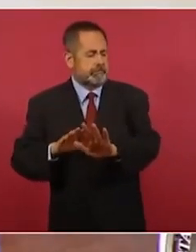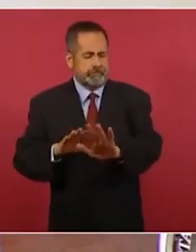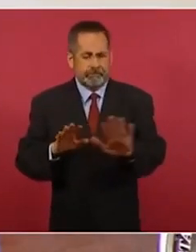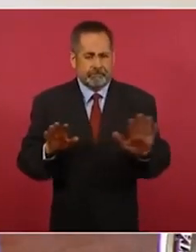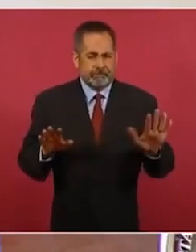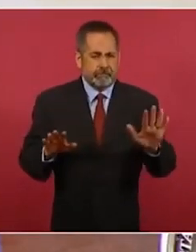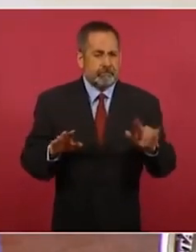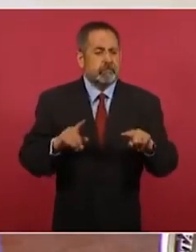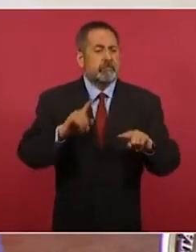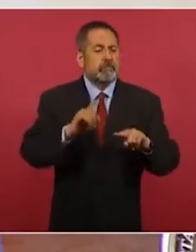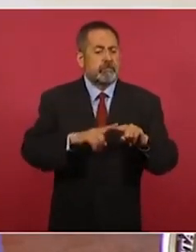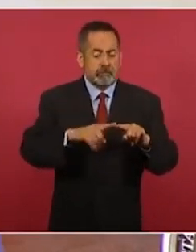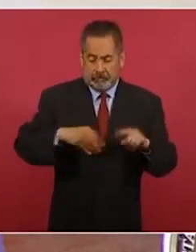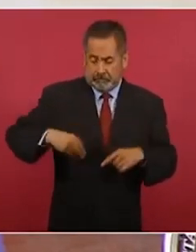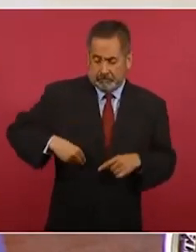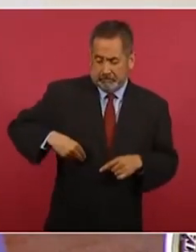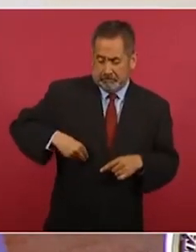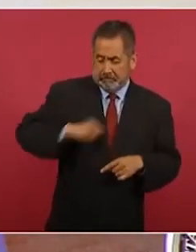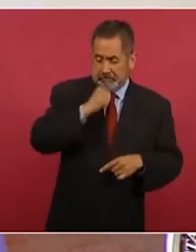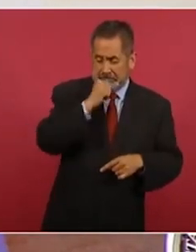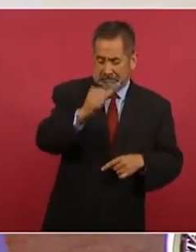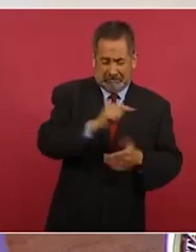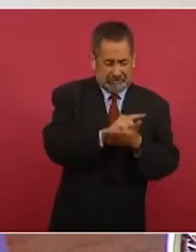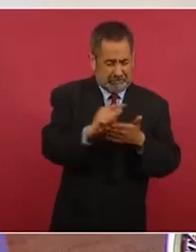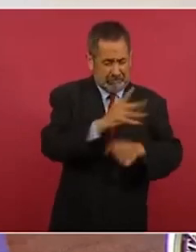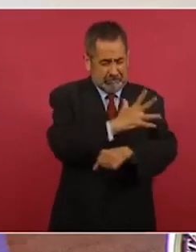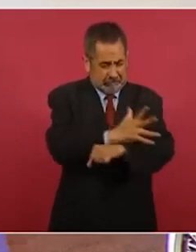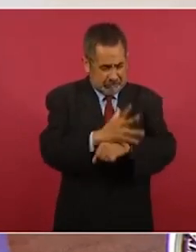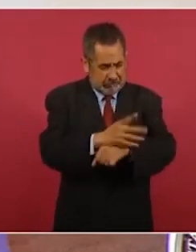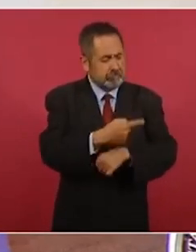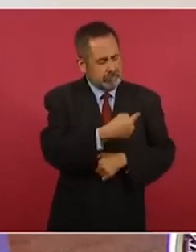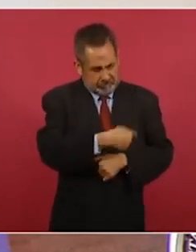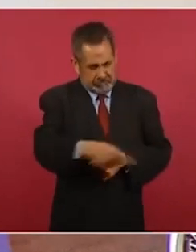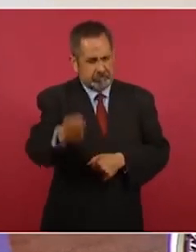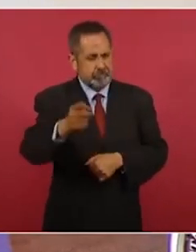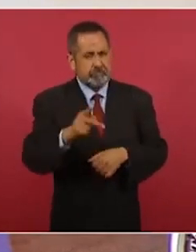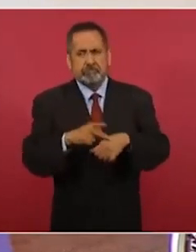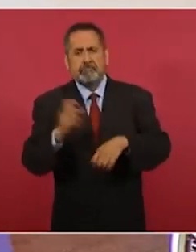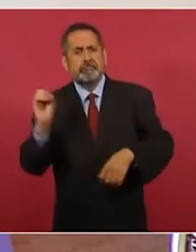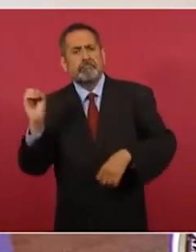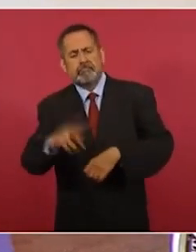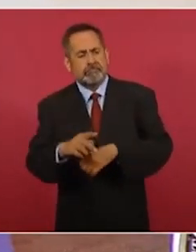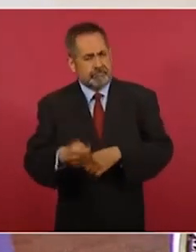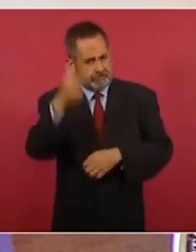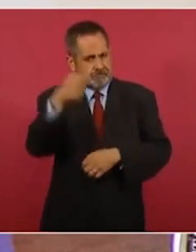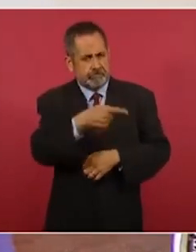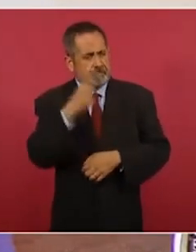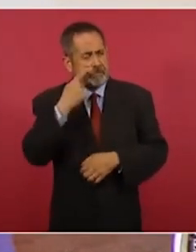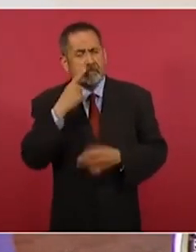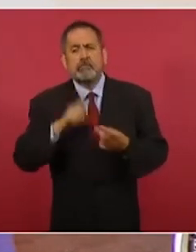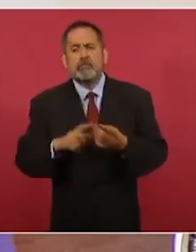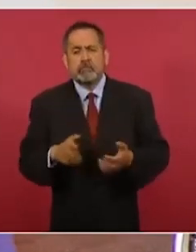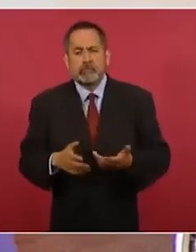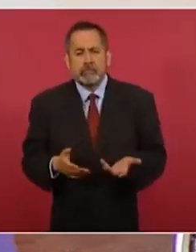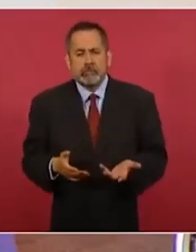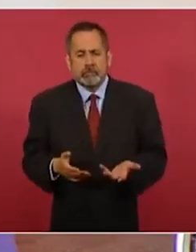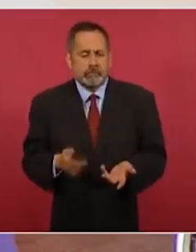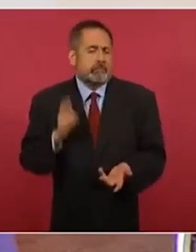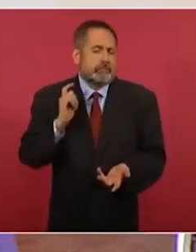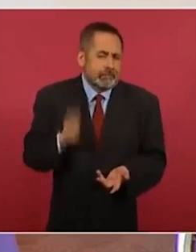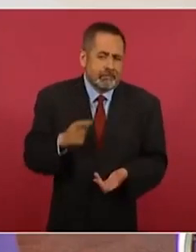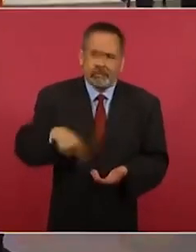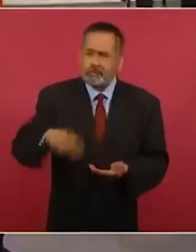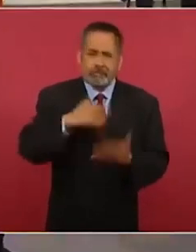el que esté libre de pecado, que arroje la primera piedra. ¿Quién somos nosotros